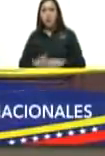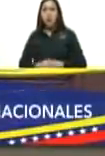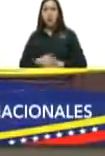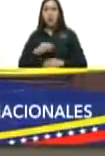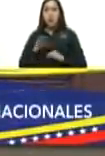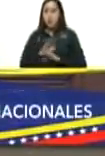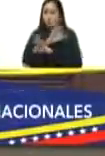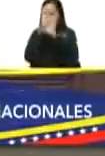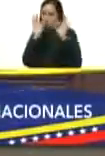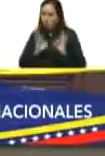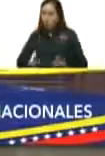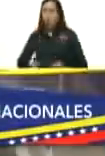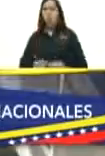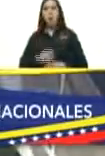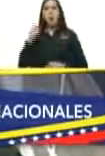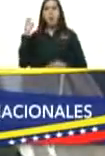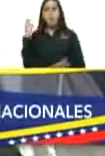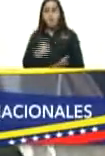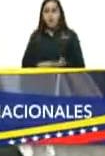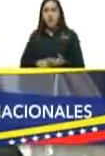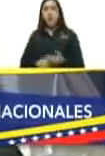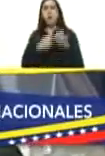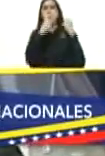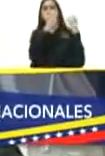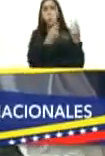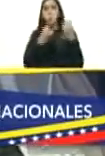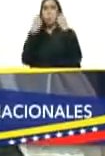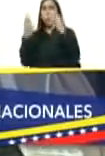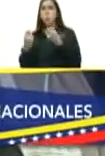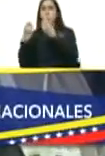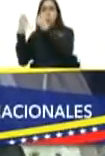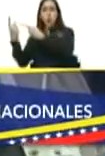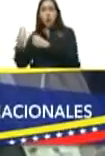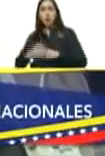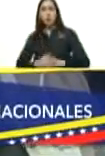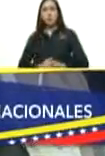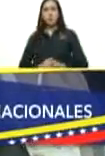rentista importador dependiente